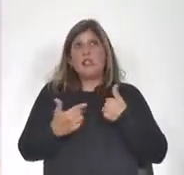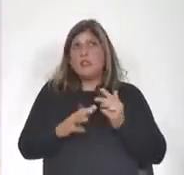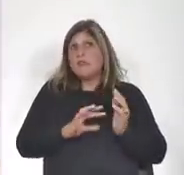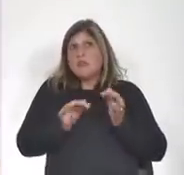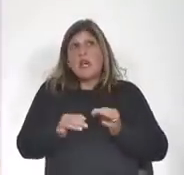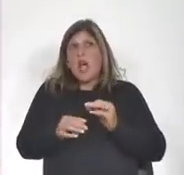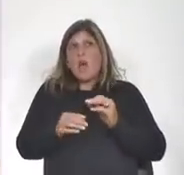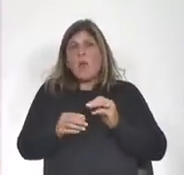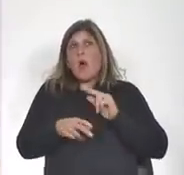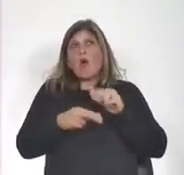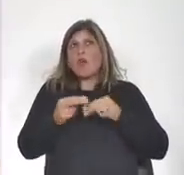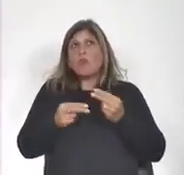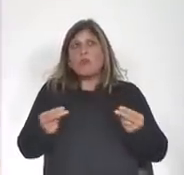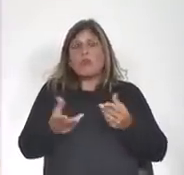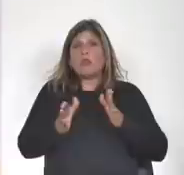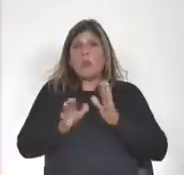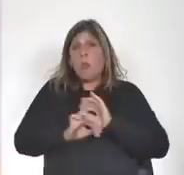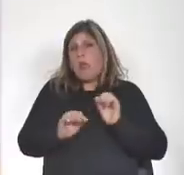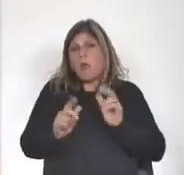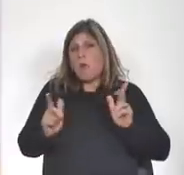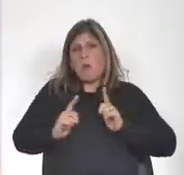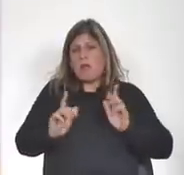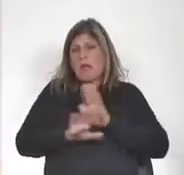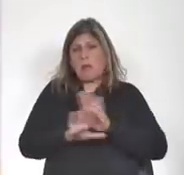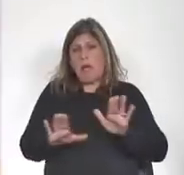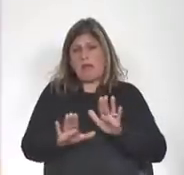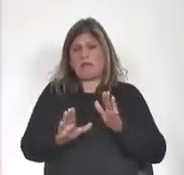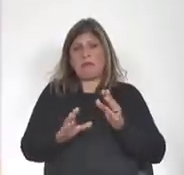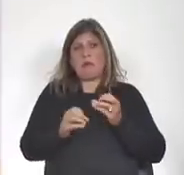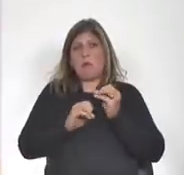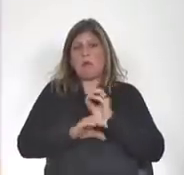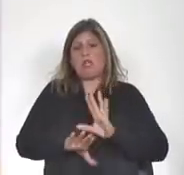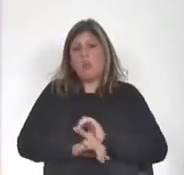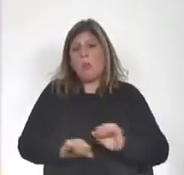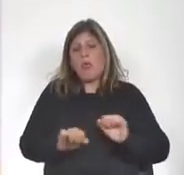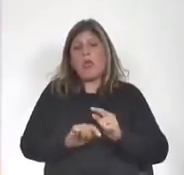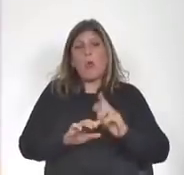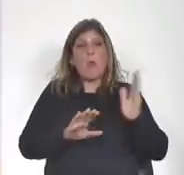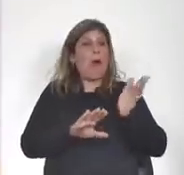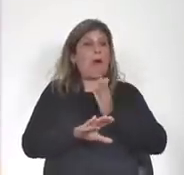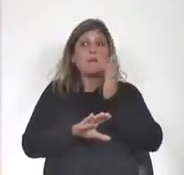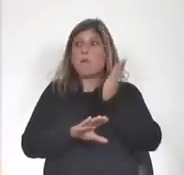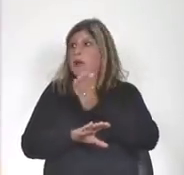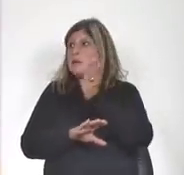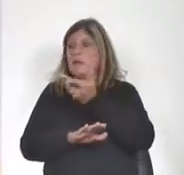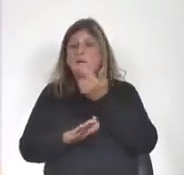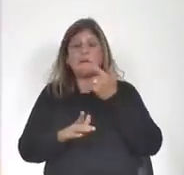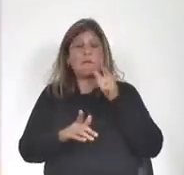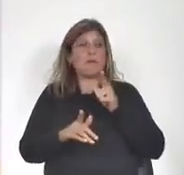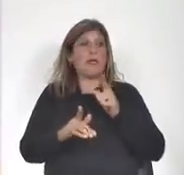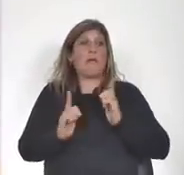esperar más porque no podemos dejar que todo pase esperando el fin de la pandemia